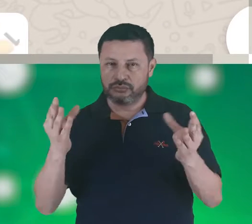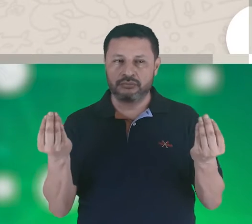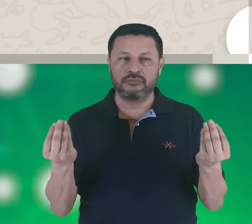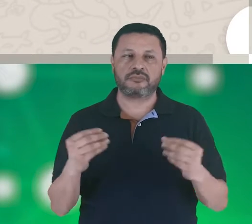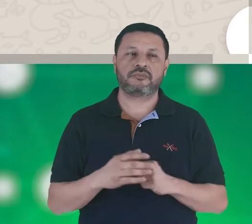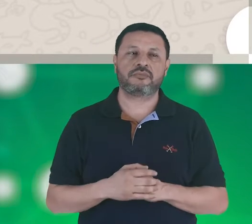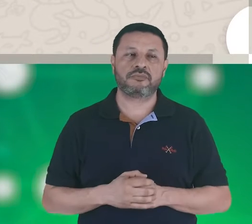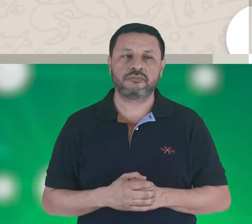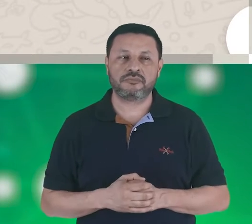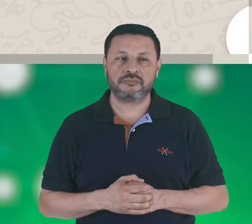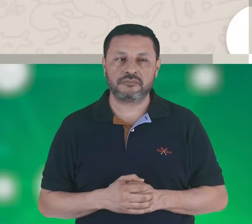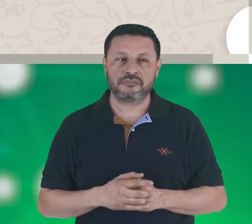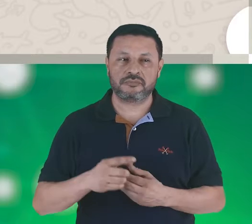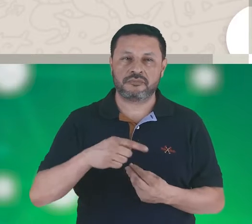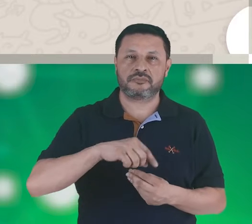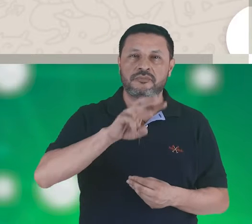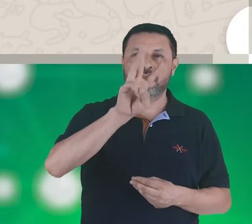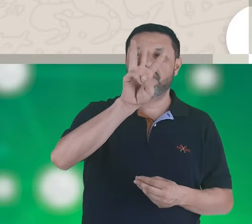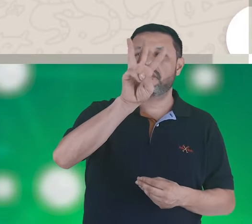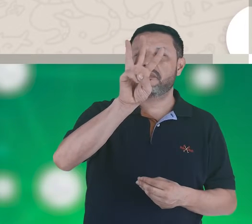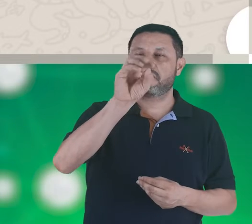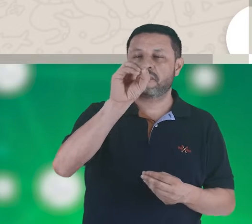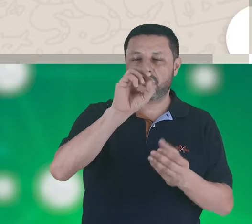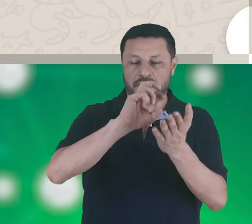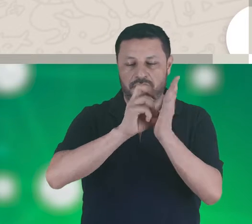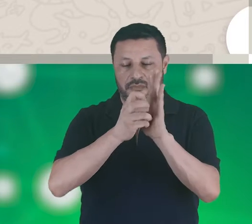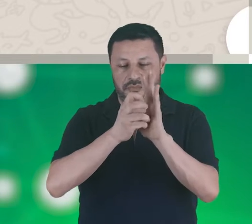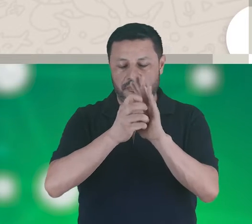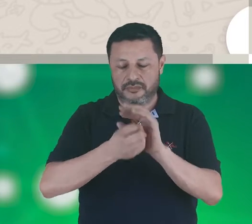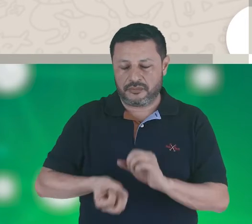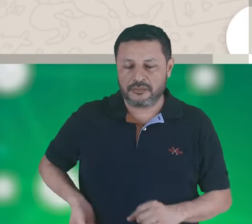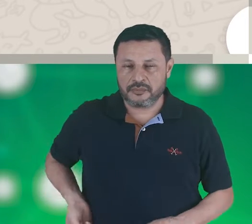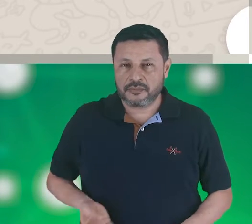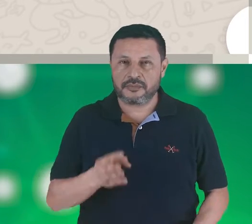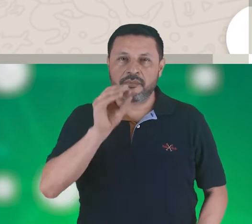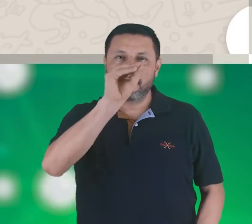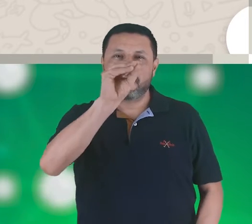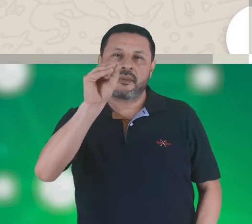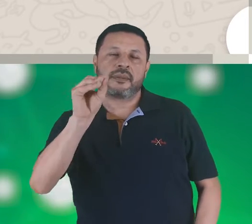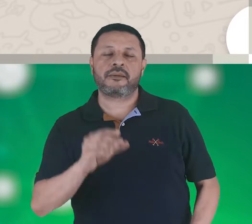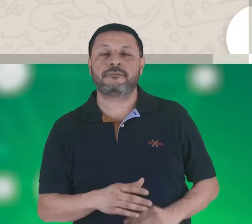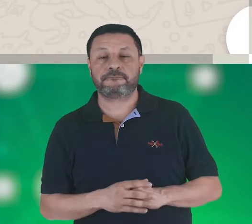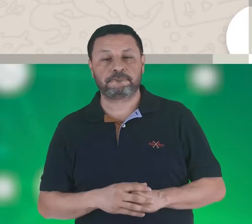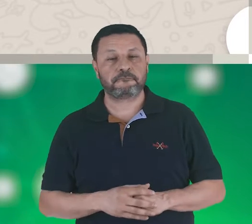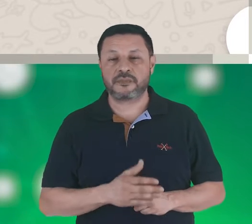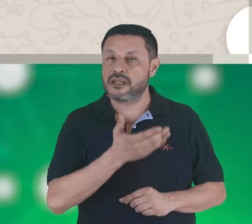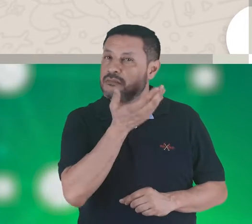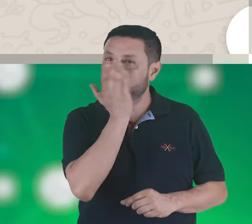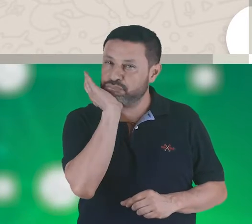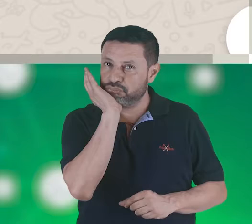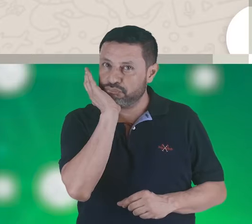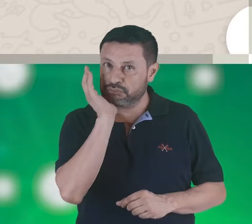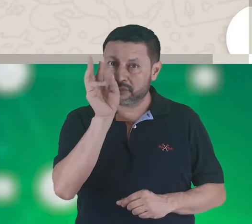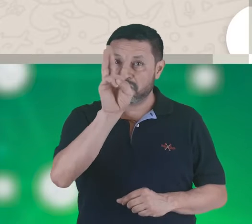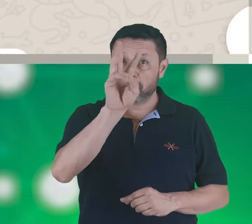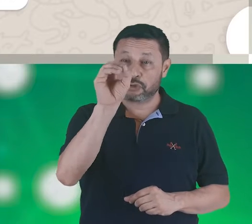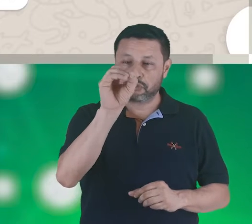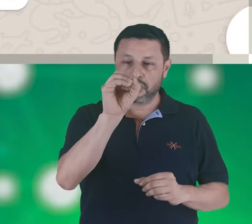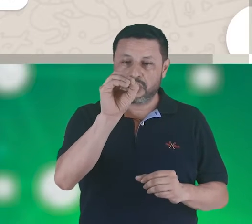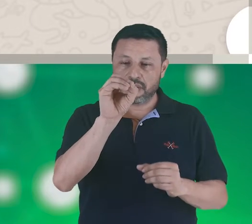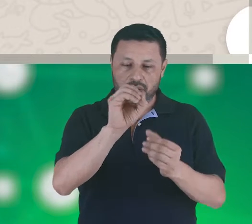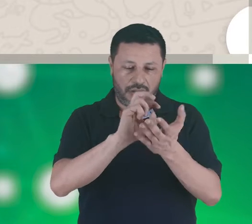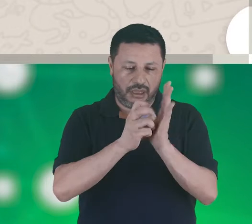El equipo solo tiene 30 segundos para hacer el lanzamiento. Si no lo hace en el tiempo